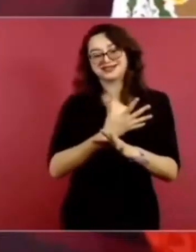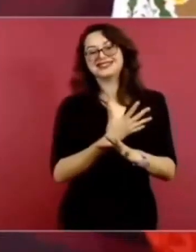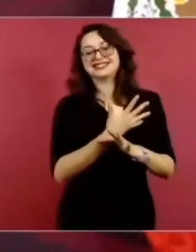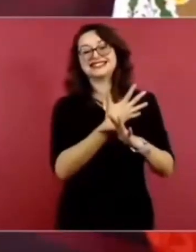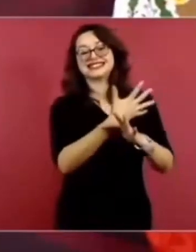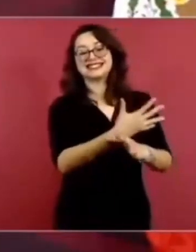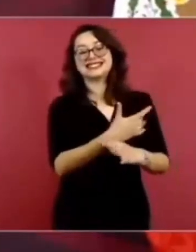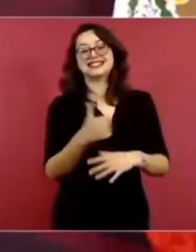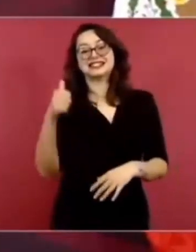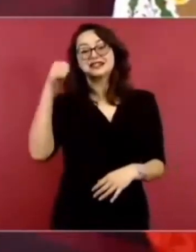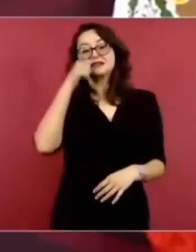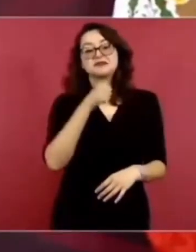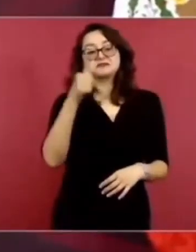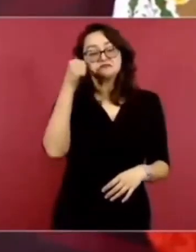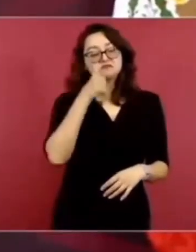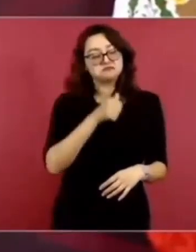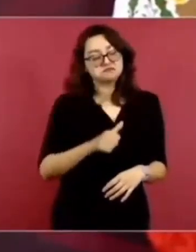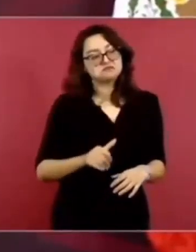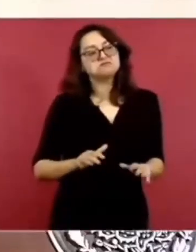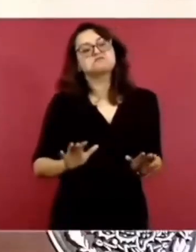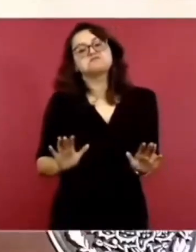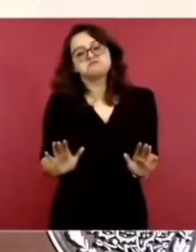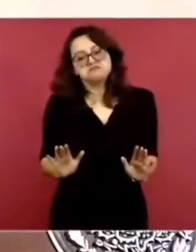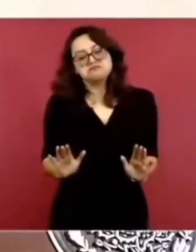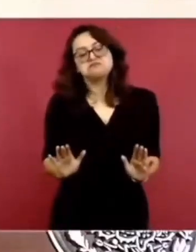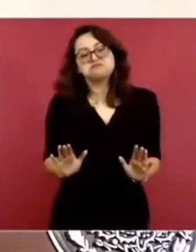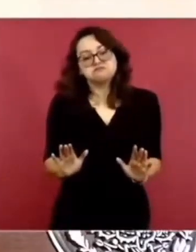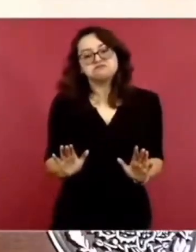Pero sus